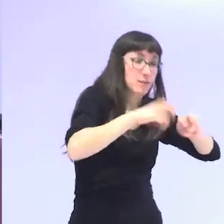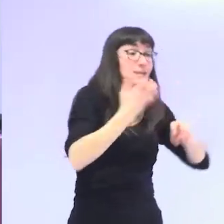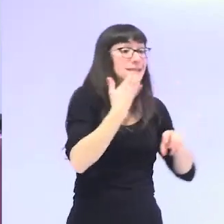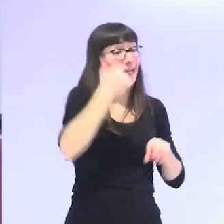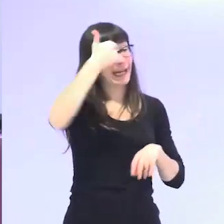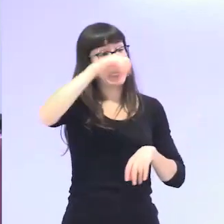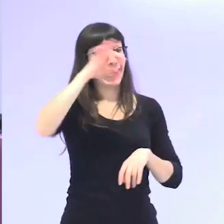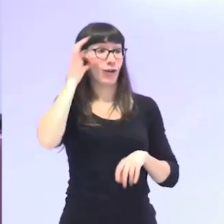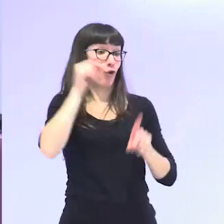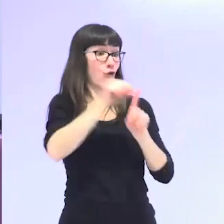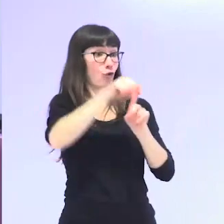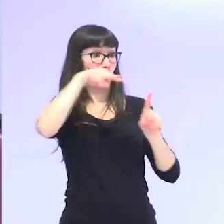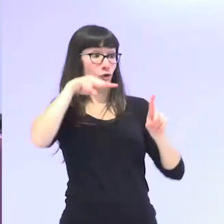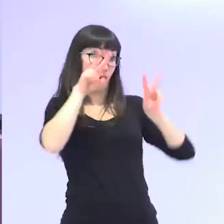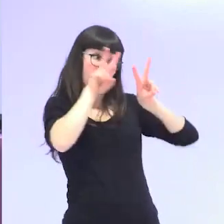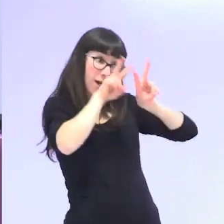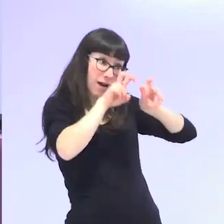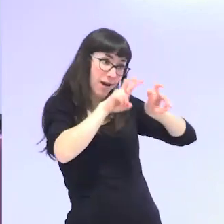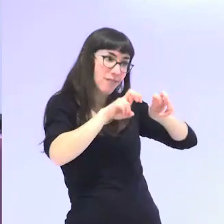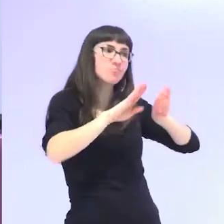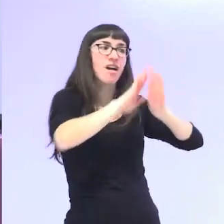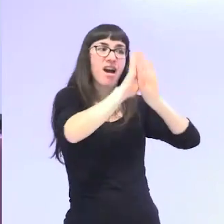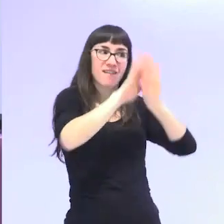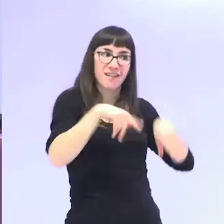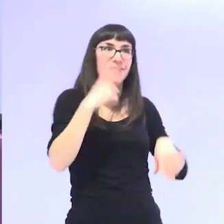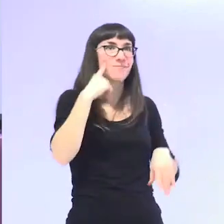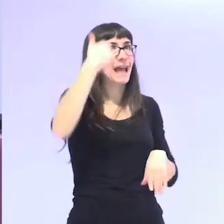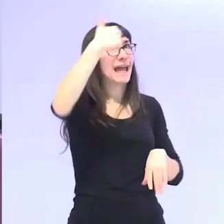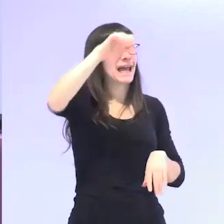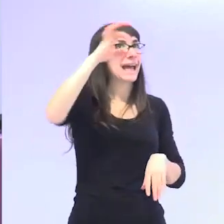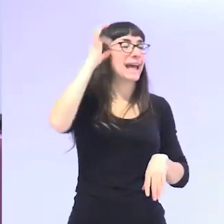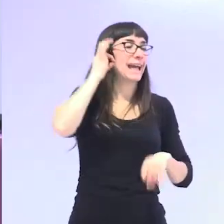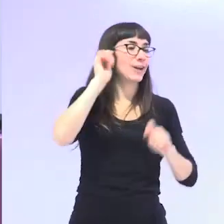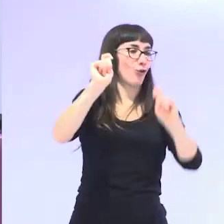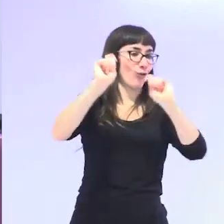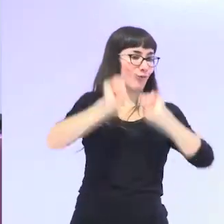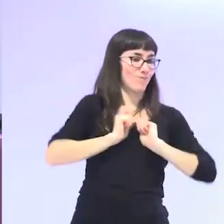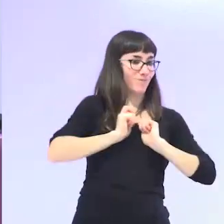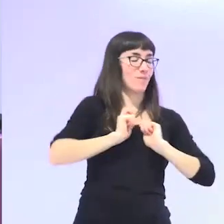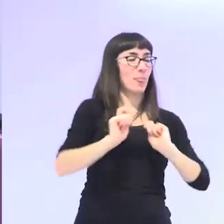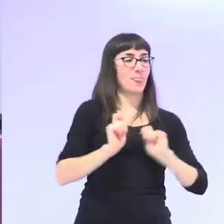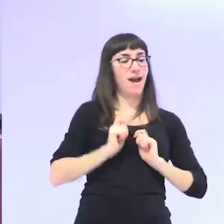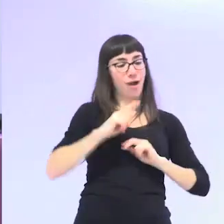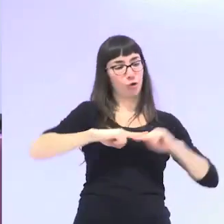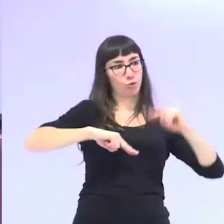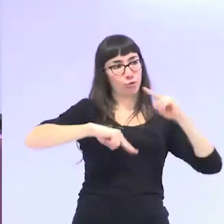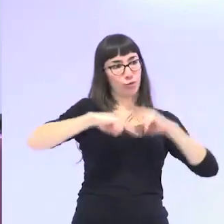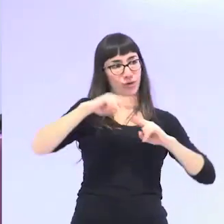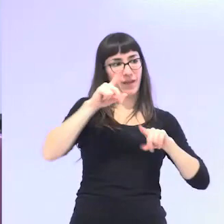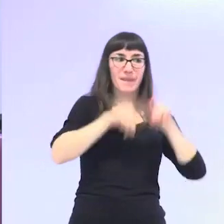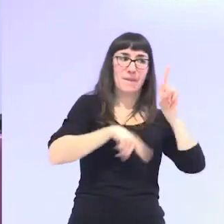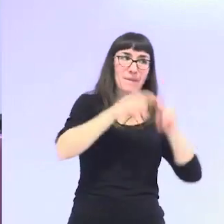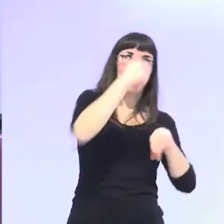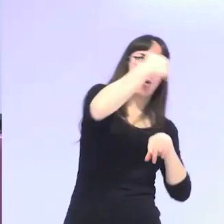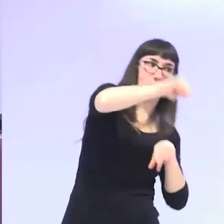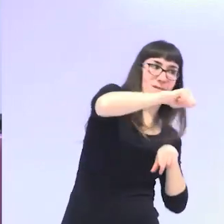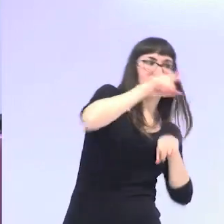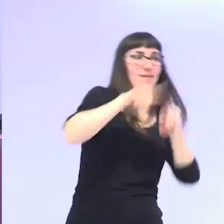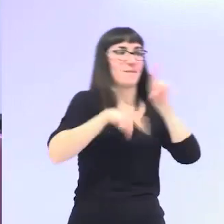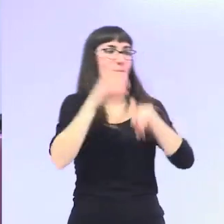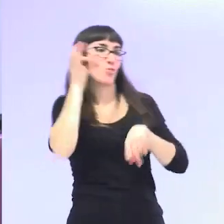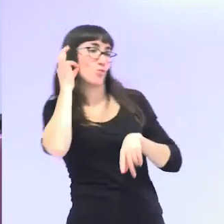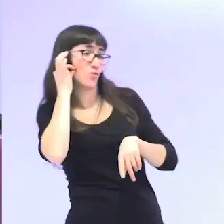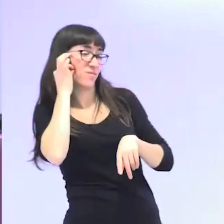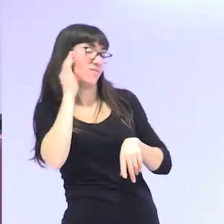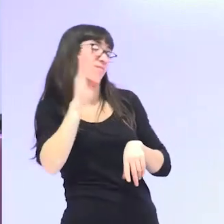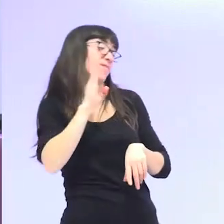género pues comprobamos que el género es una variable que nos construye, que nos hace definirnos como hombres y como mujeres. Como decía Simón